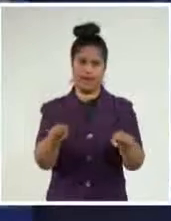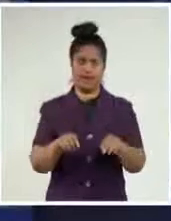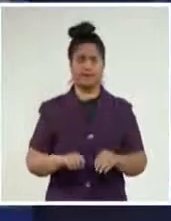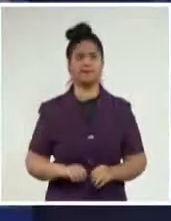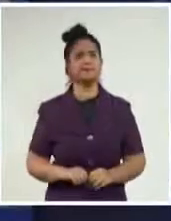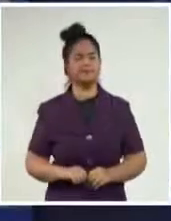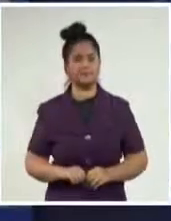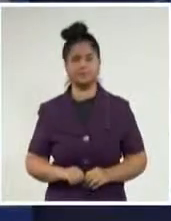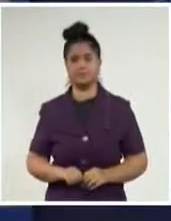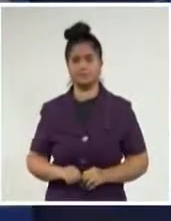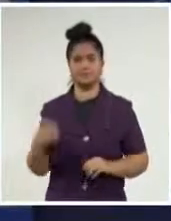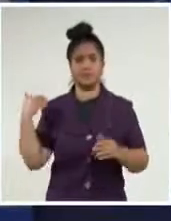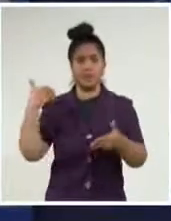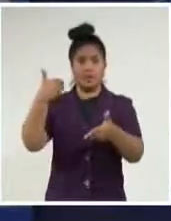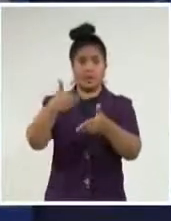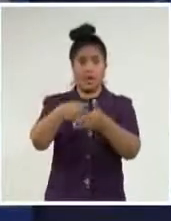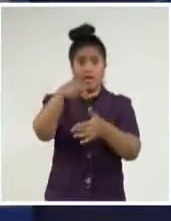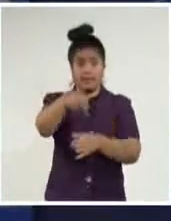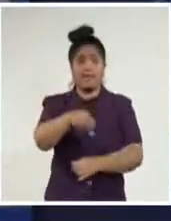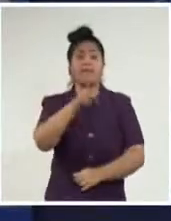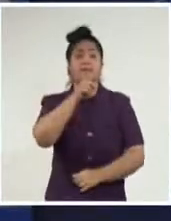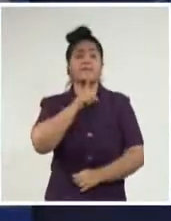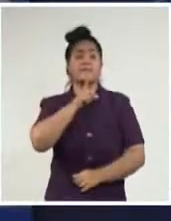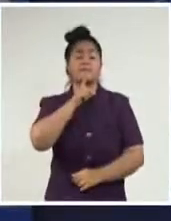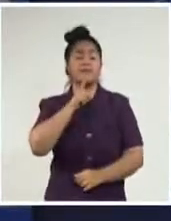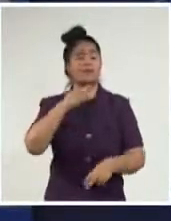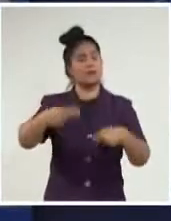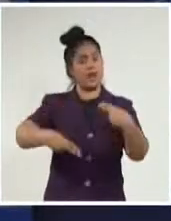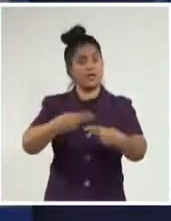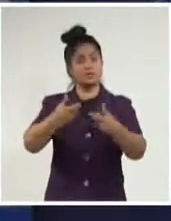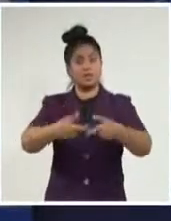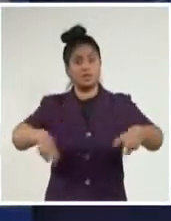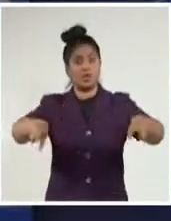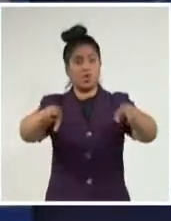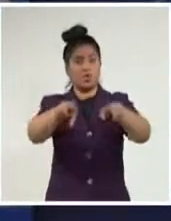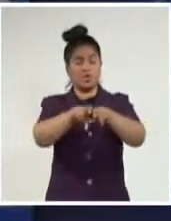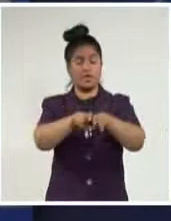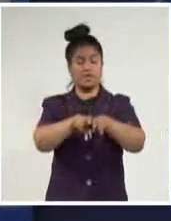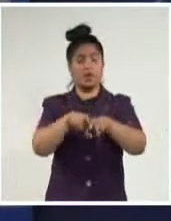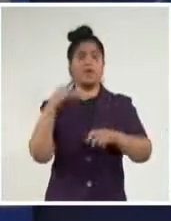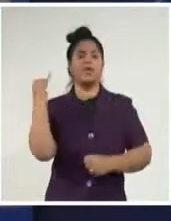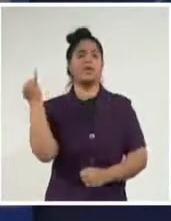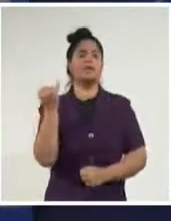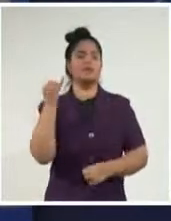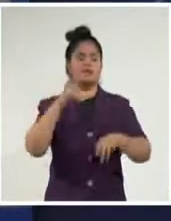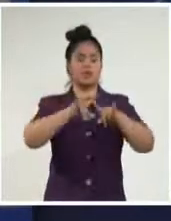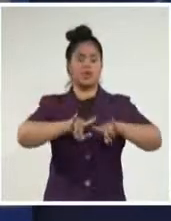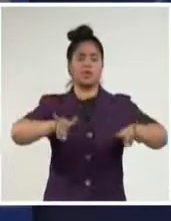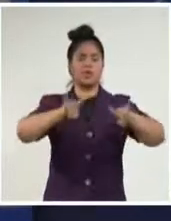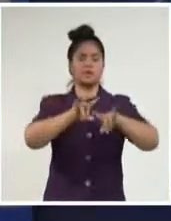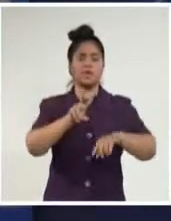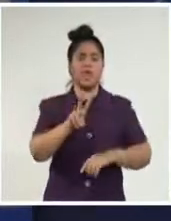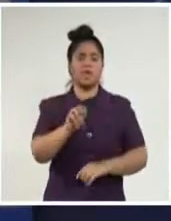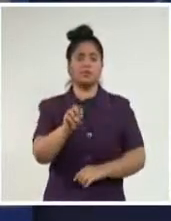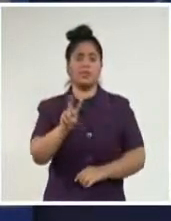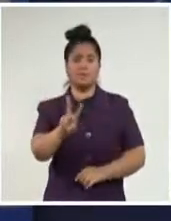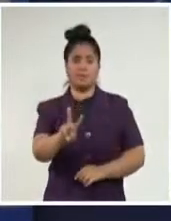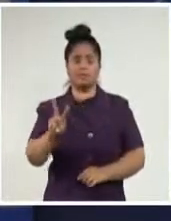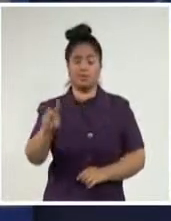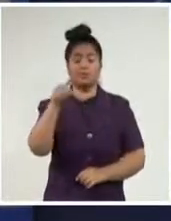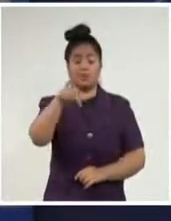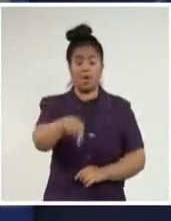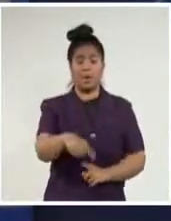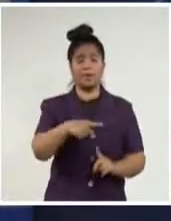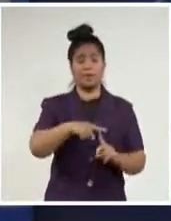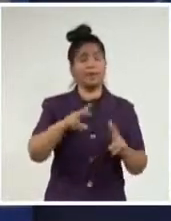Hasta el próximo viernes sesionará el Congreso Internacional Universidad 2022. Entre los temas que continúan hoy a debate